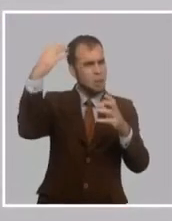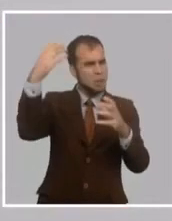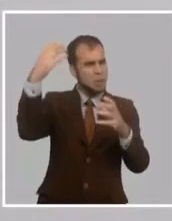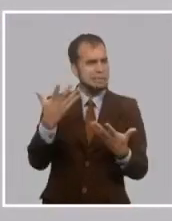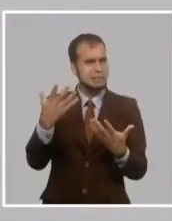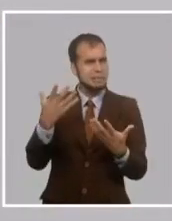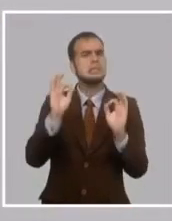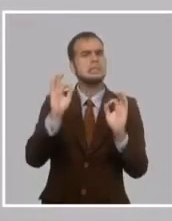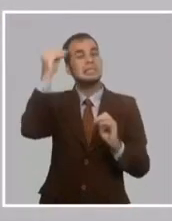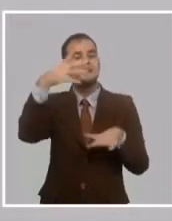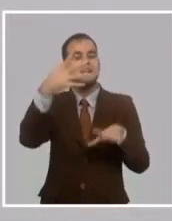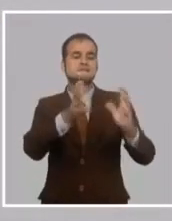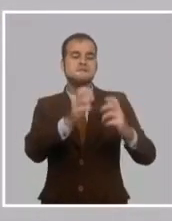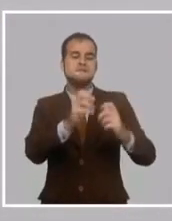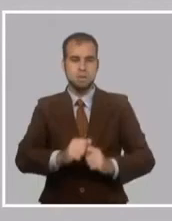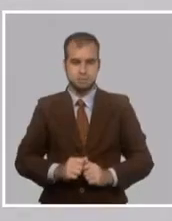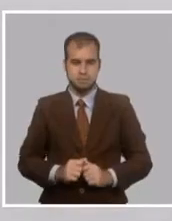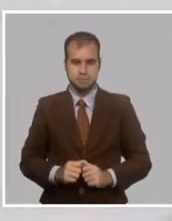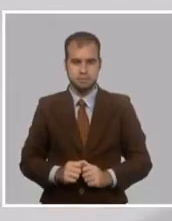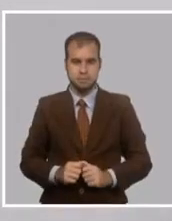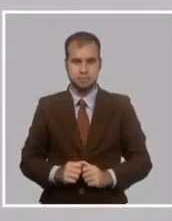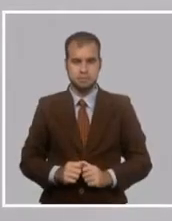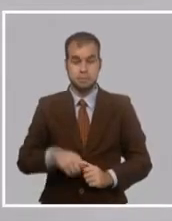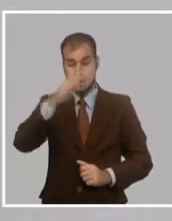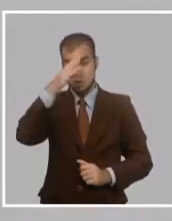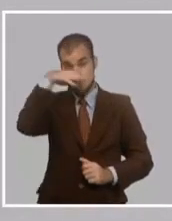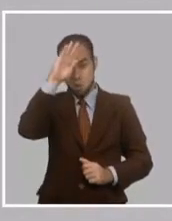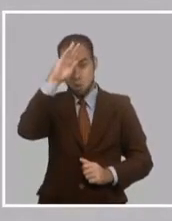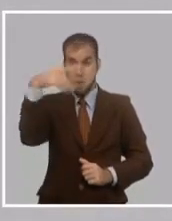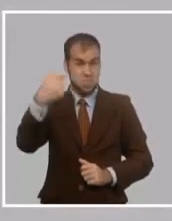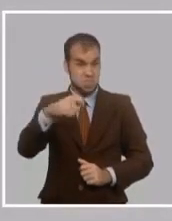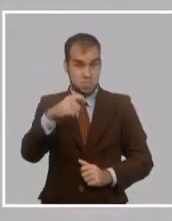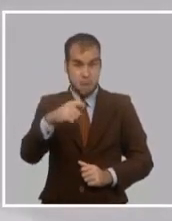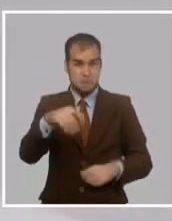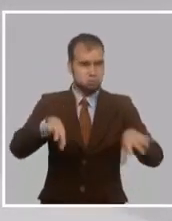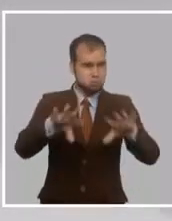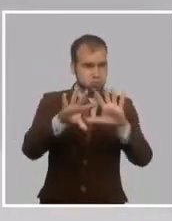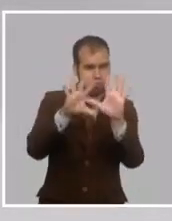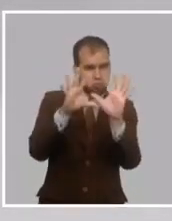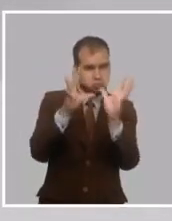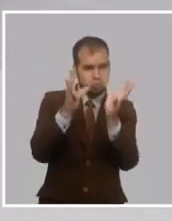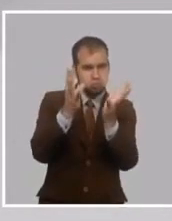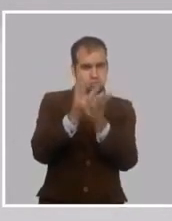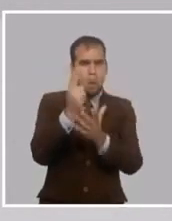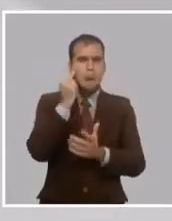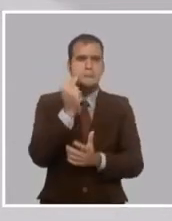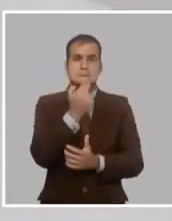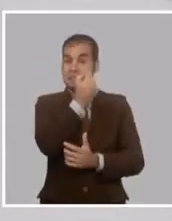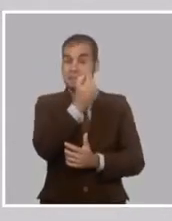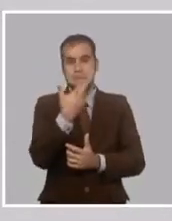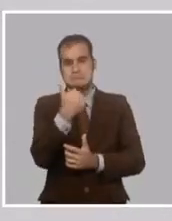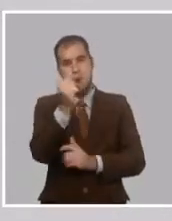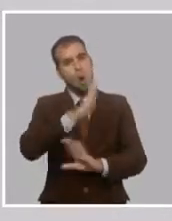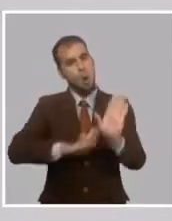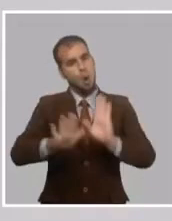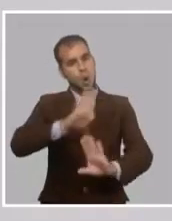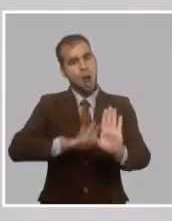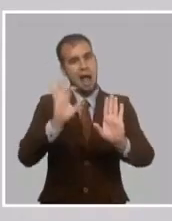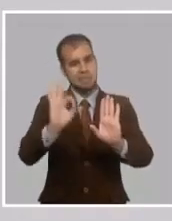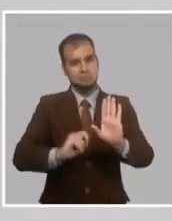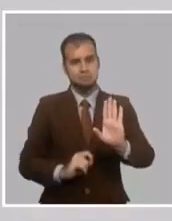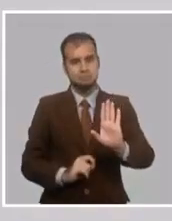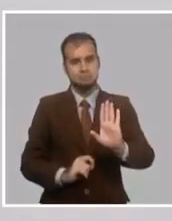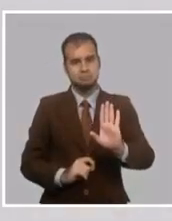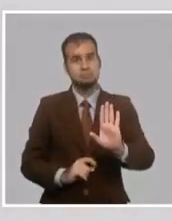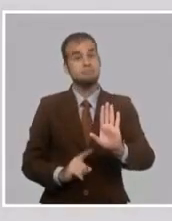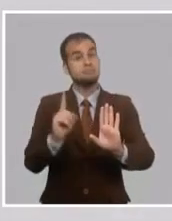sufragio universal y la república de Cuba se alzaba en hombros del martirologio, que está mejor defendido que con el sufragio, aunque para él el